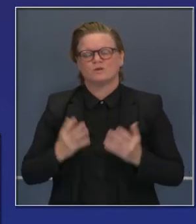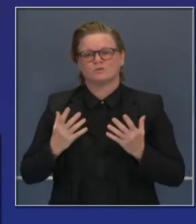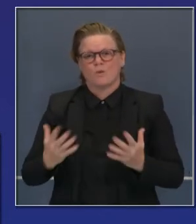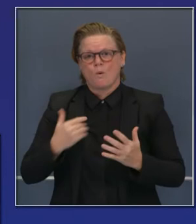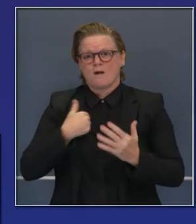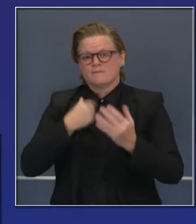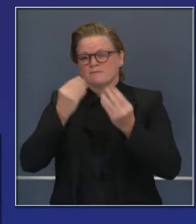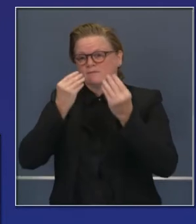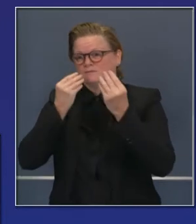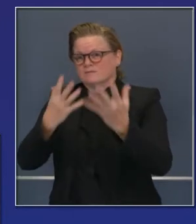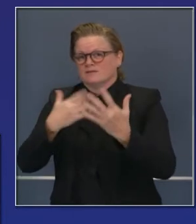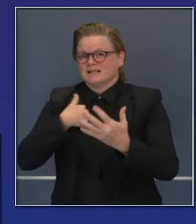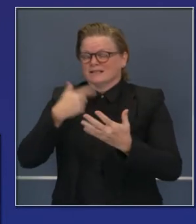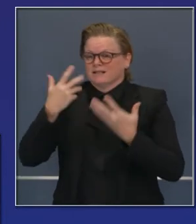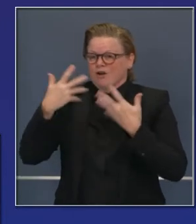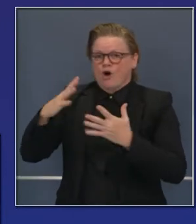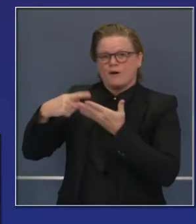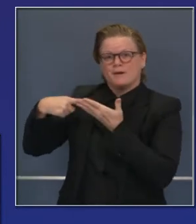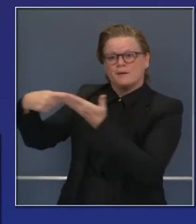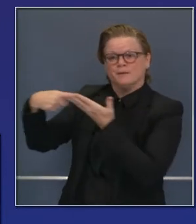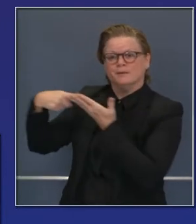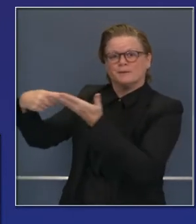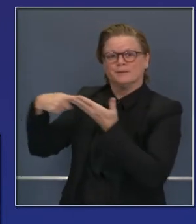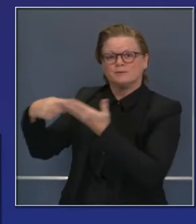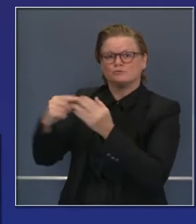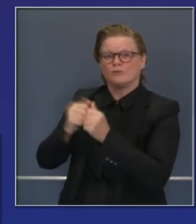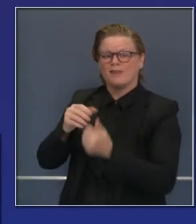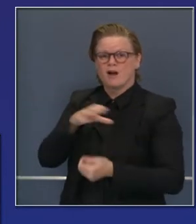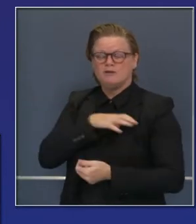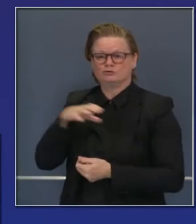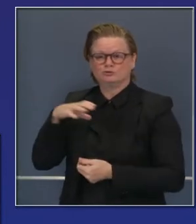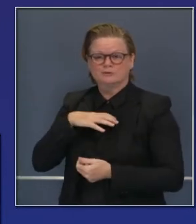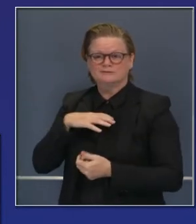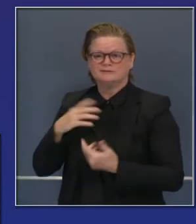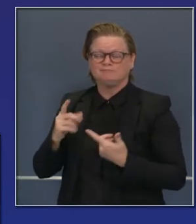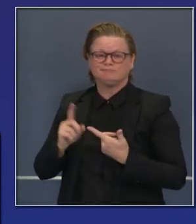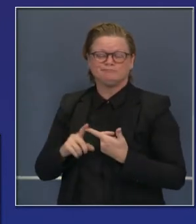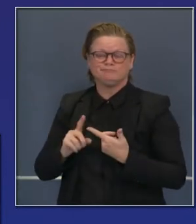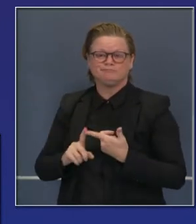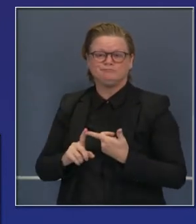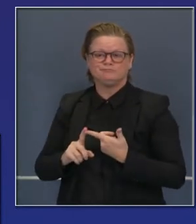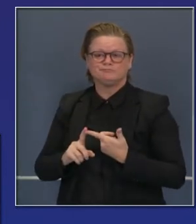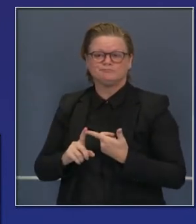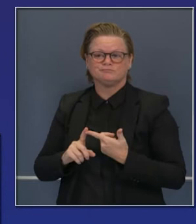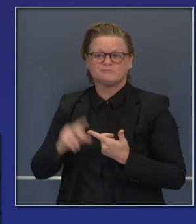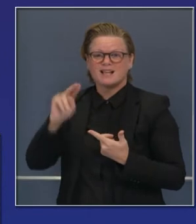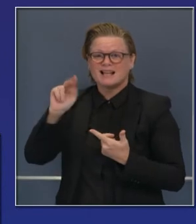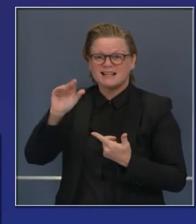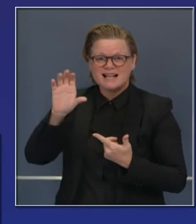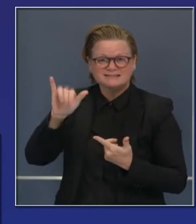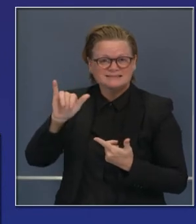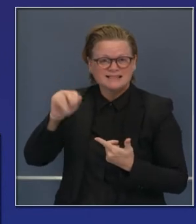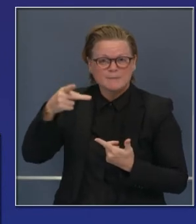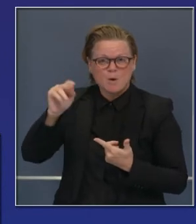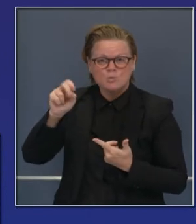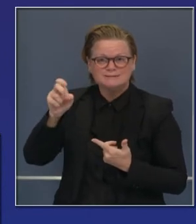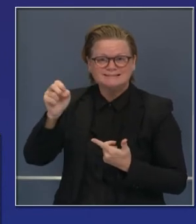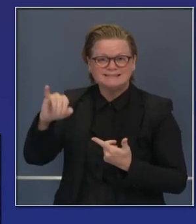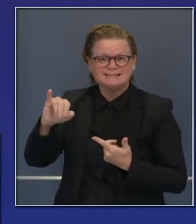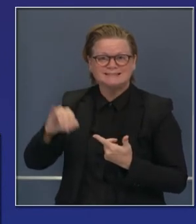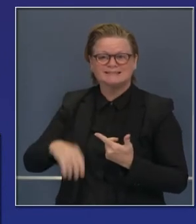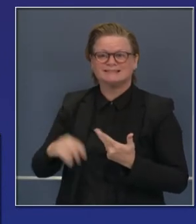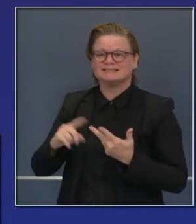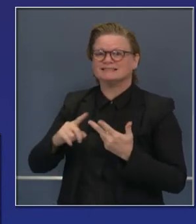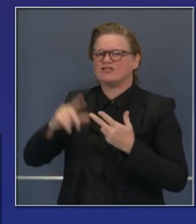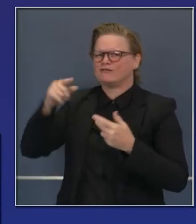una serie de correspondencias que tuvimos con líderes de la legislatura, portavoz Pelosi, McConnell, líderes de